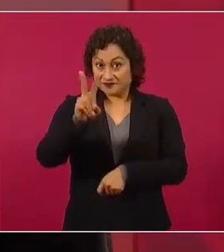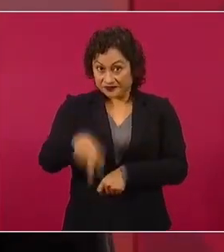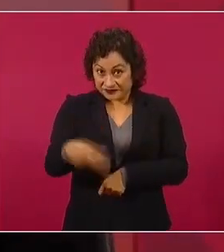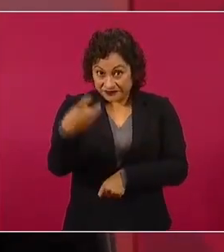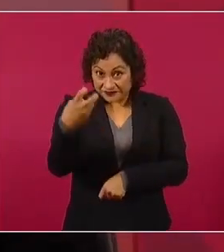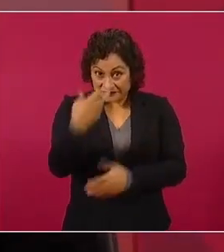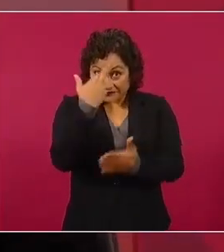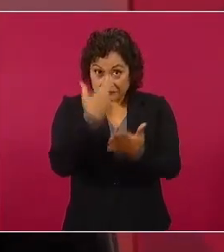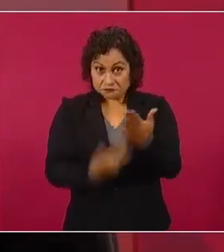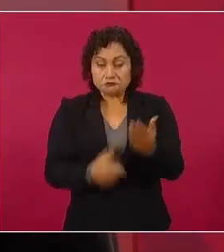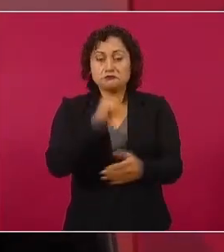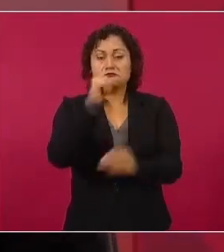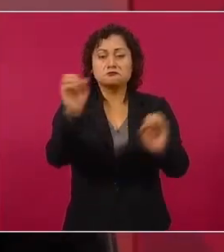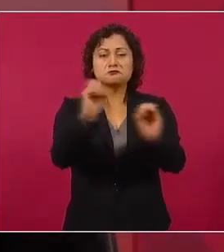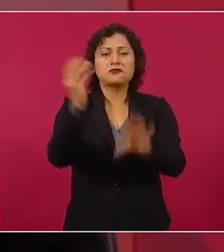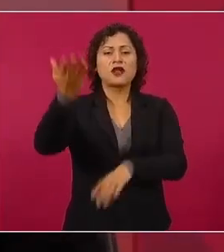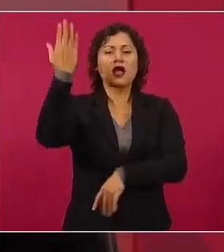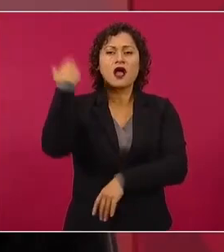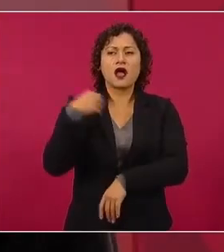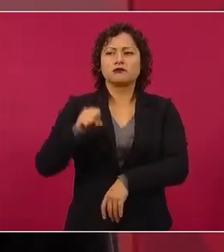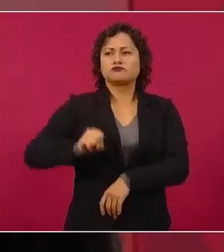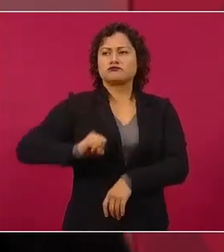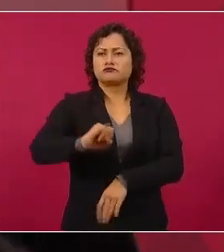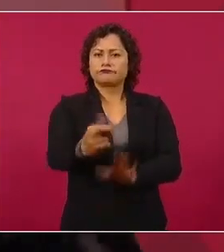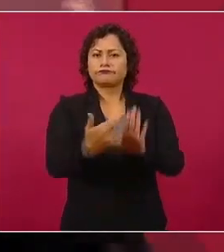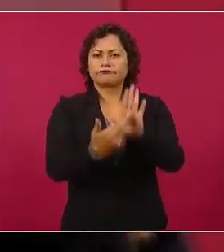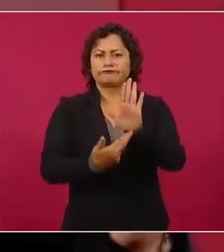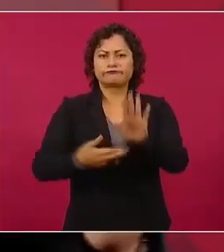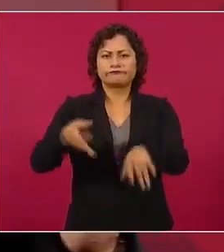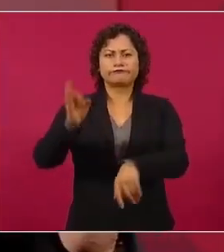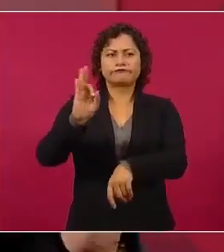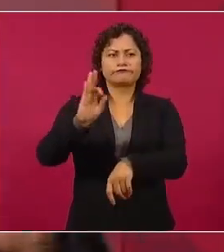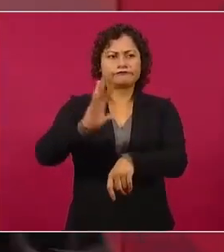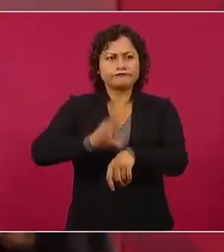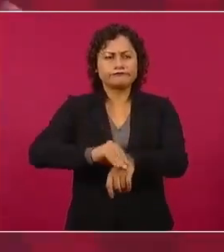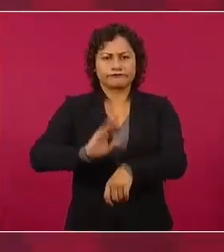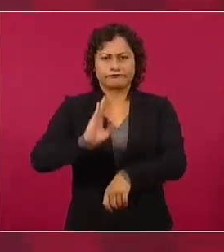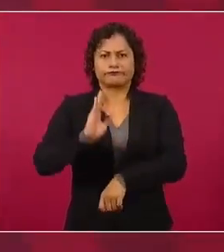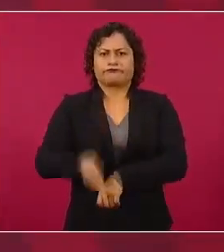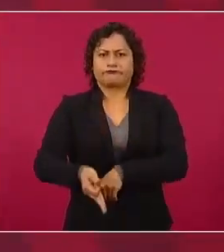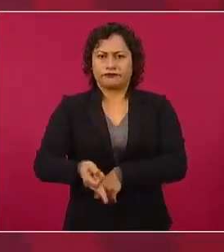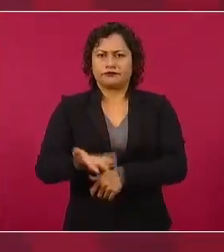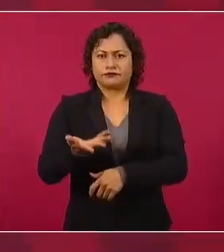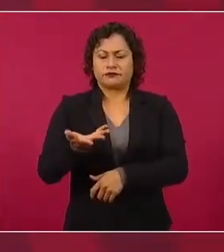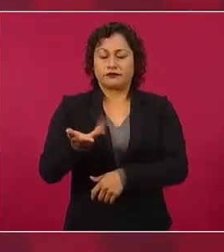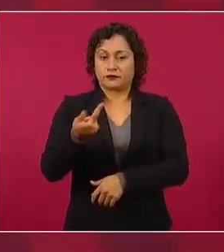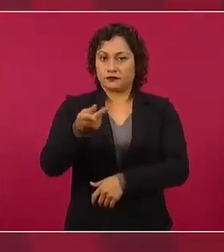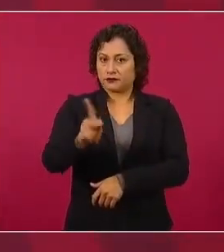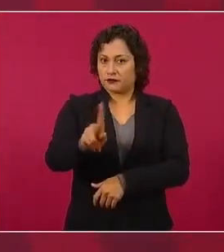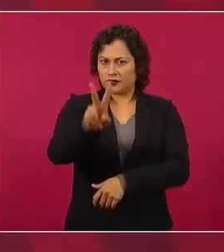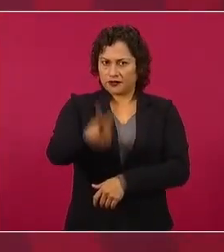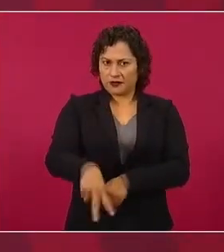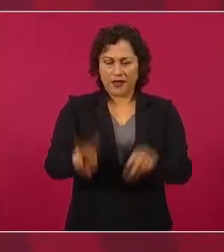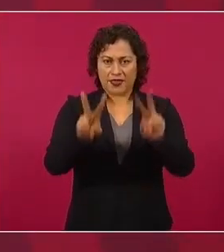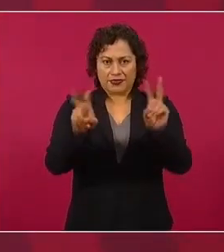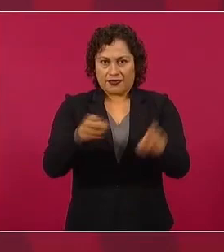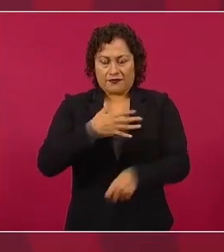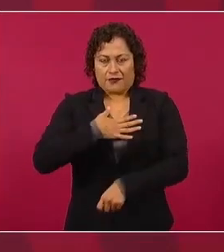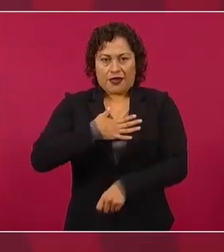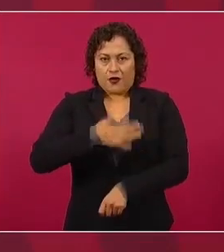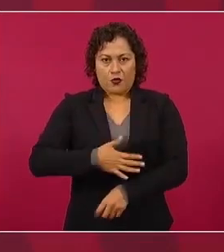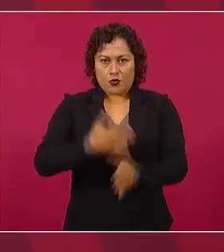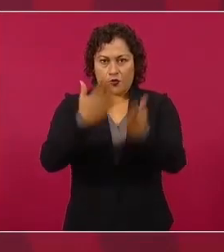aunque se trataba de una injusticia, de una